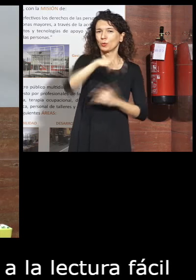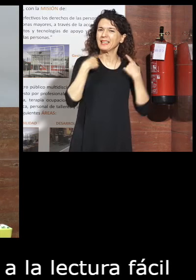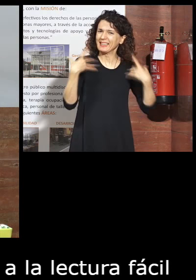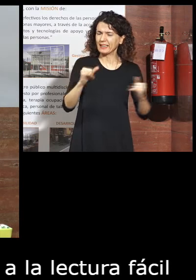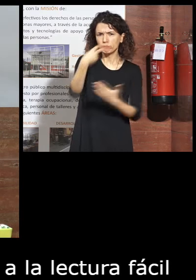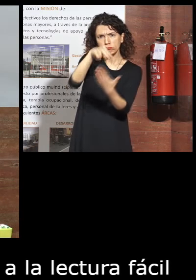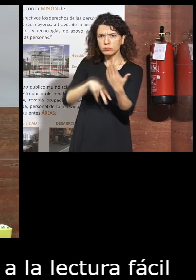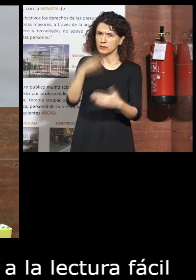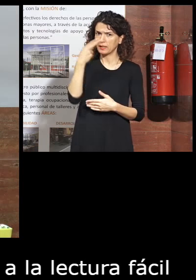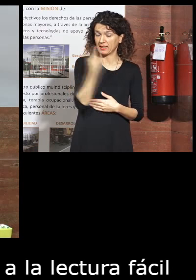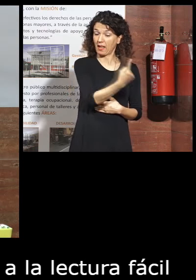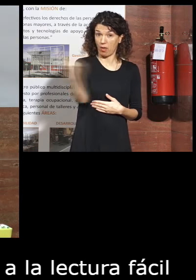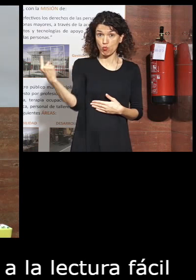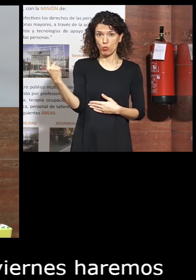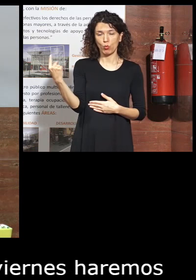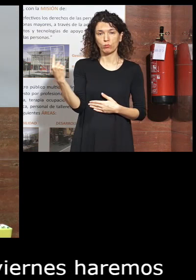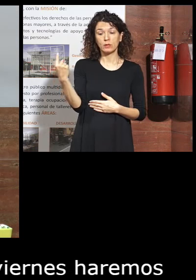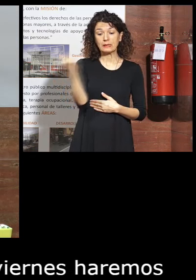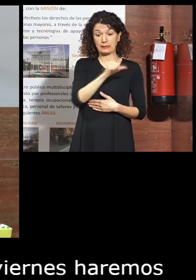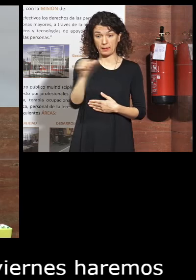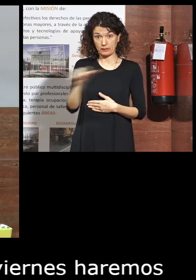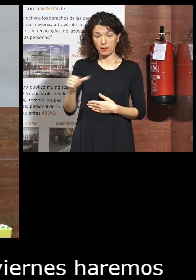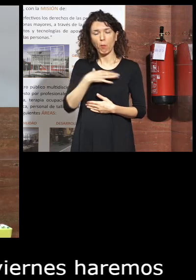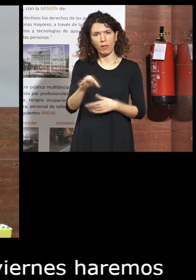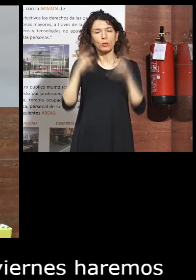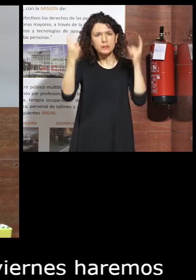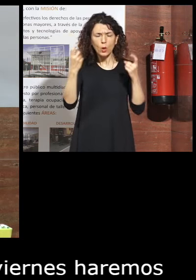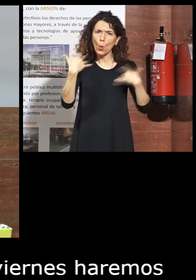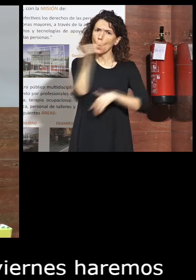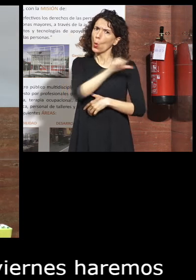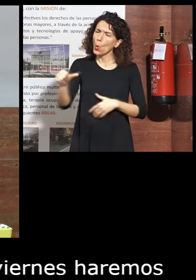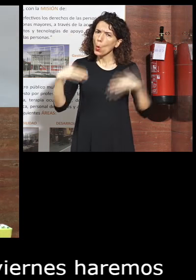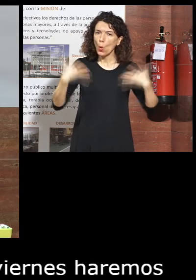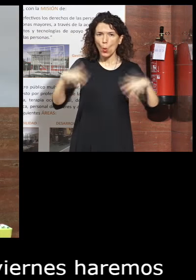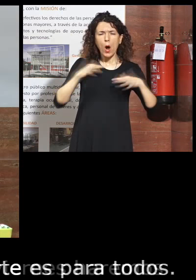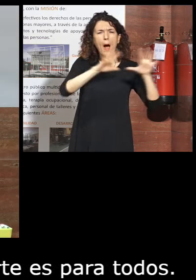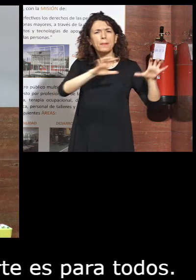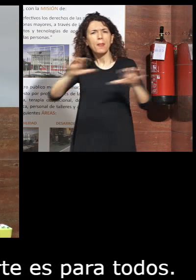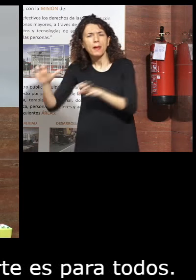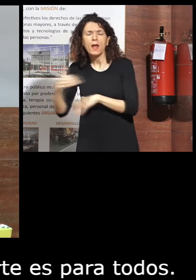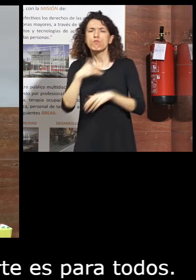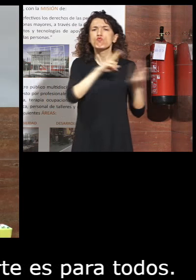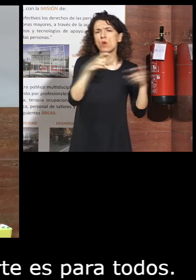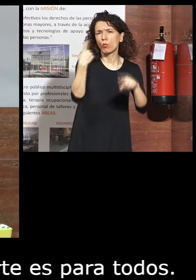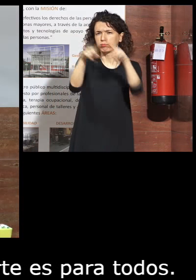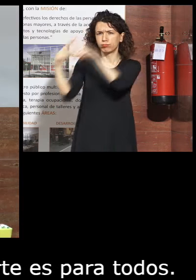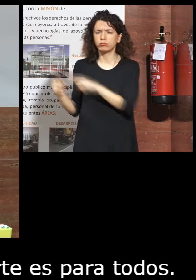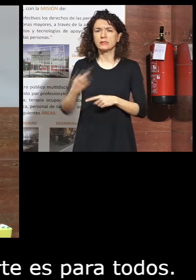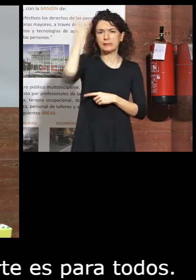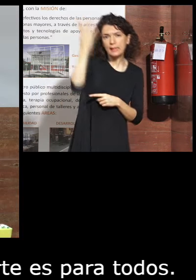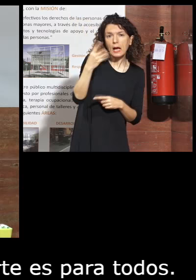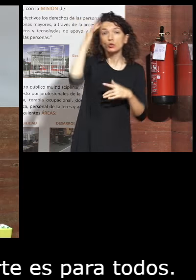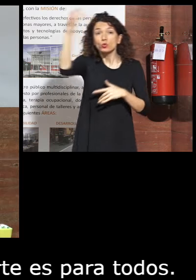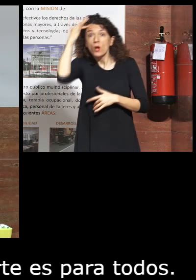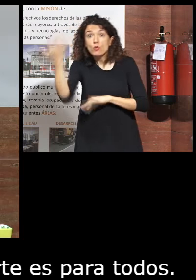Estoy convencido de que cada uno de nosotros a lo largo de esta semana, intensa semana, aprenderemos algo nuevo. Una idea, un